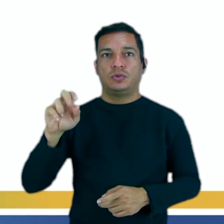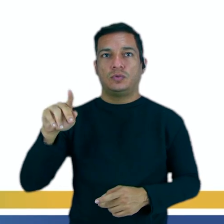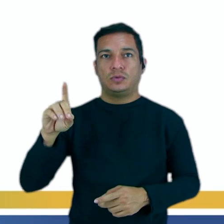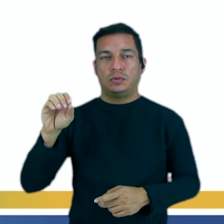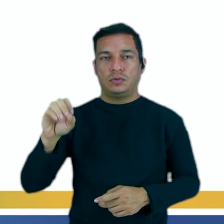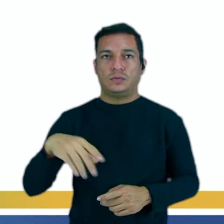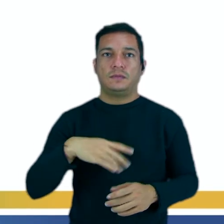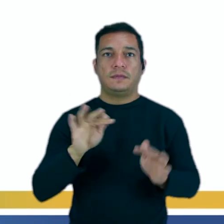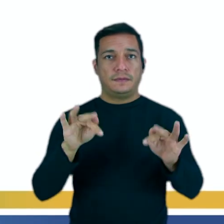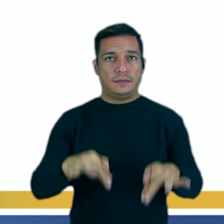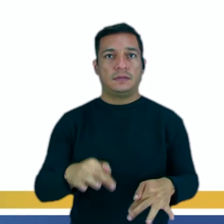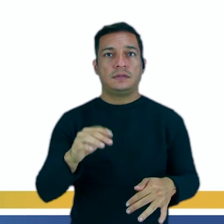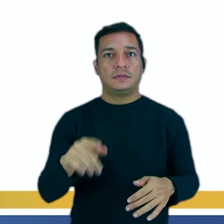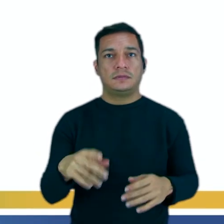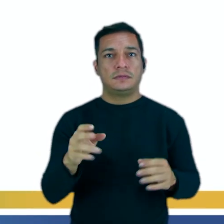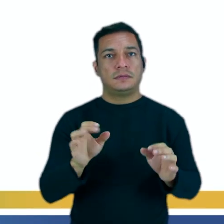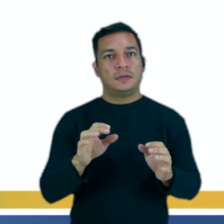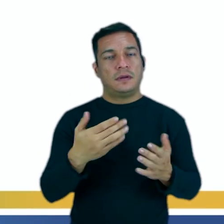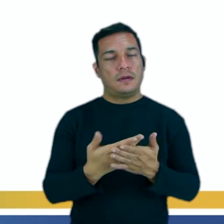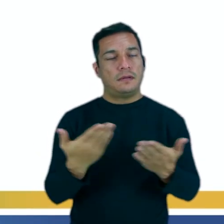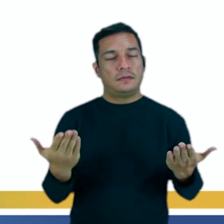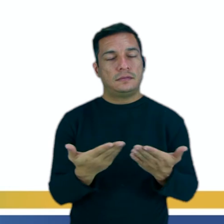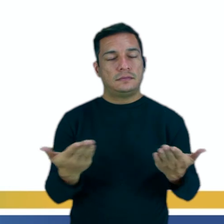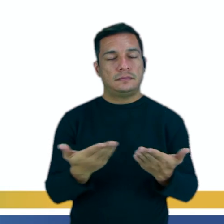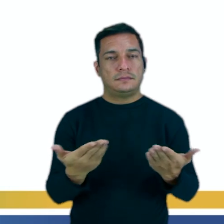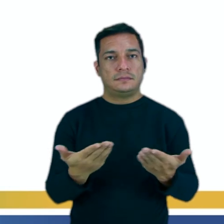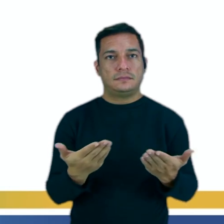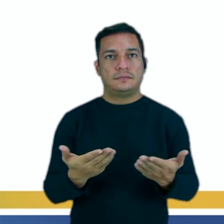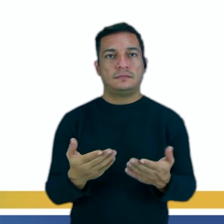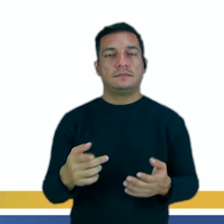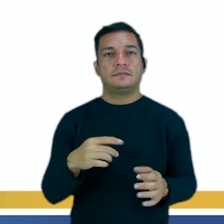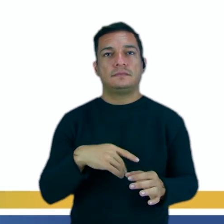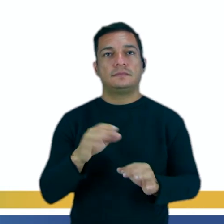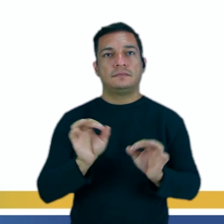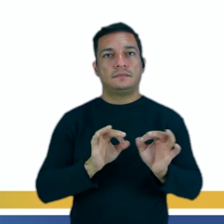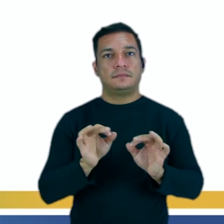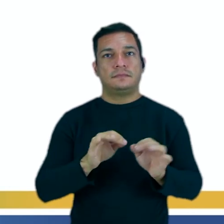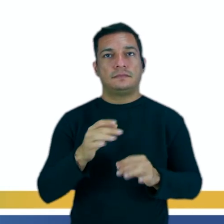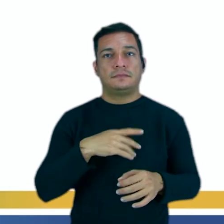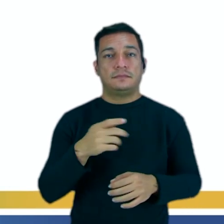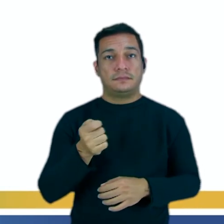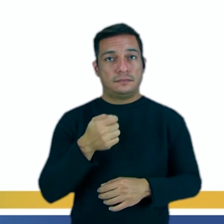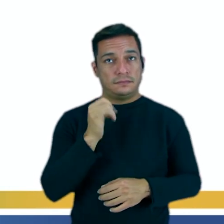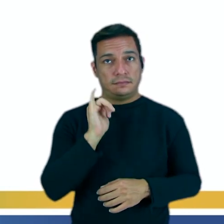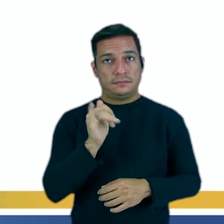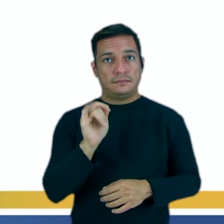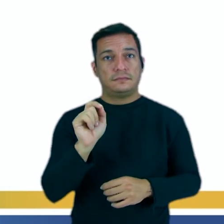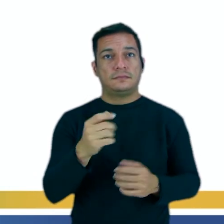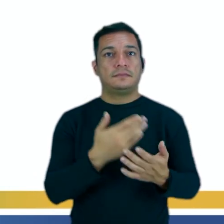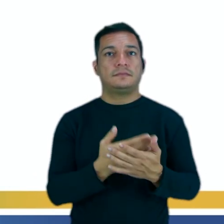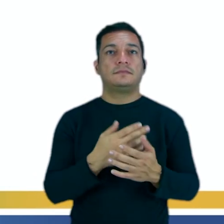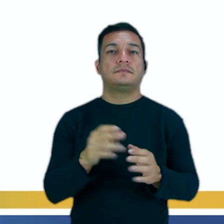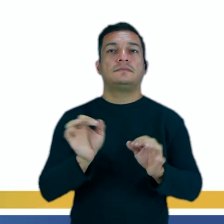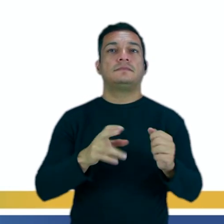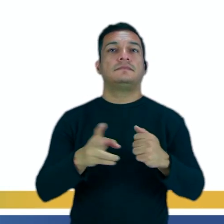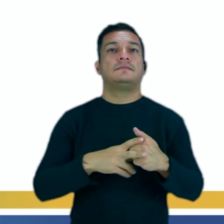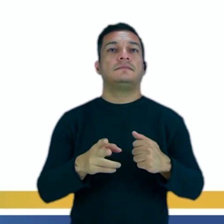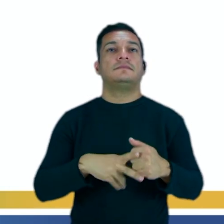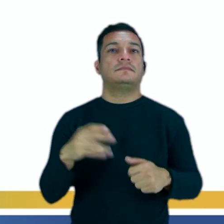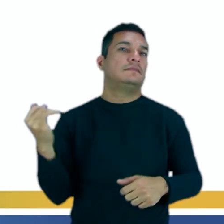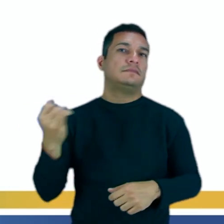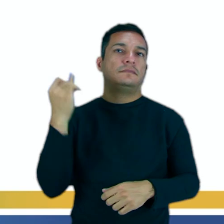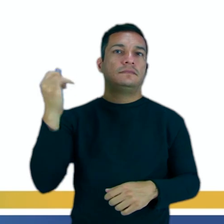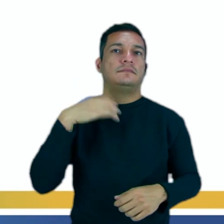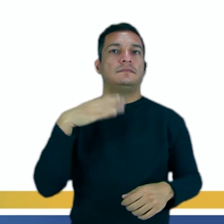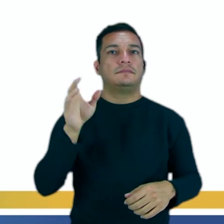Entonces, para finalizar nuestra clase de hoy, ¿sí? Vamos solo comentar que estudiar las estructuras verbales es